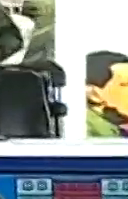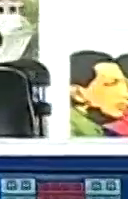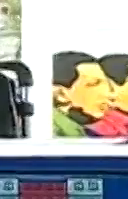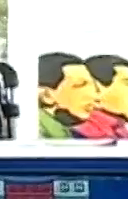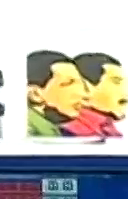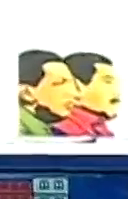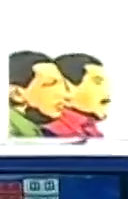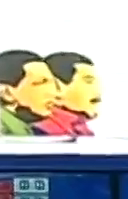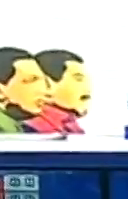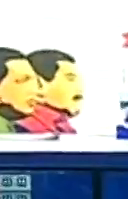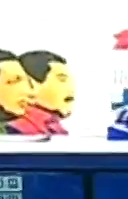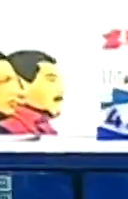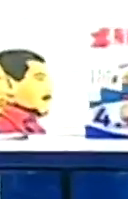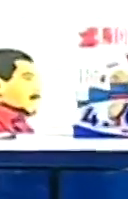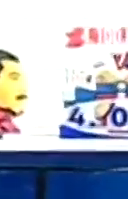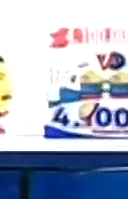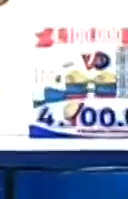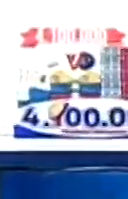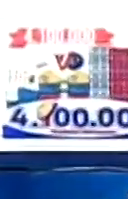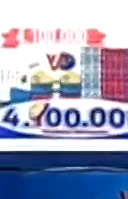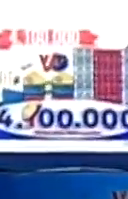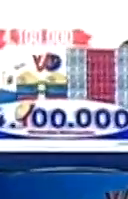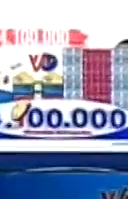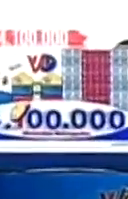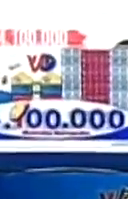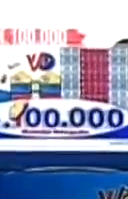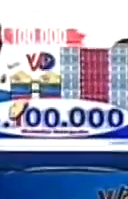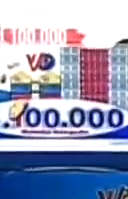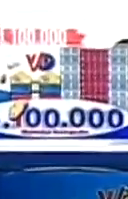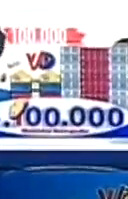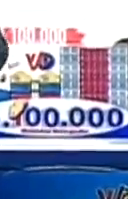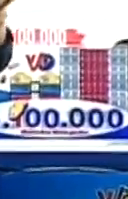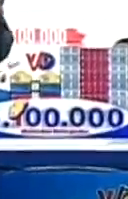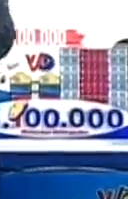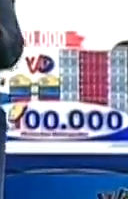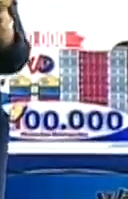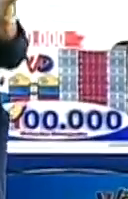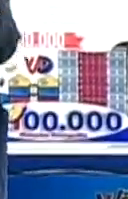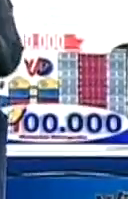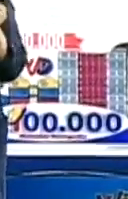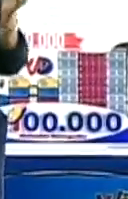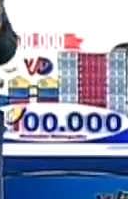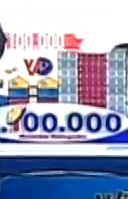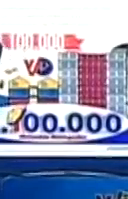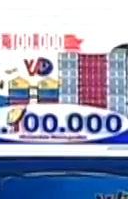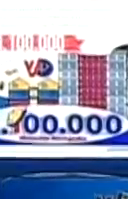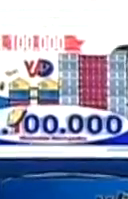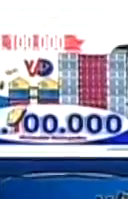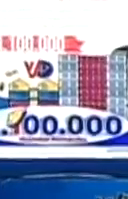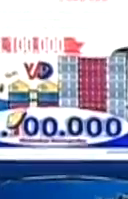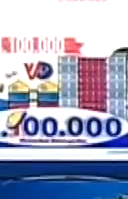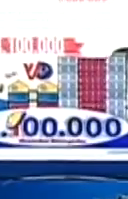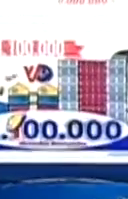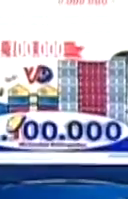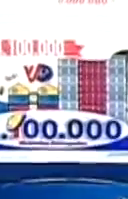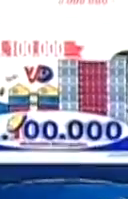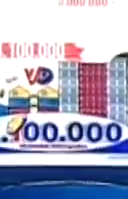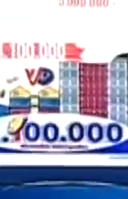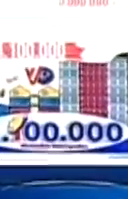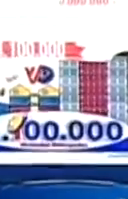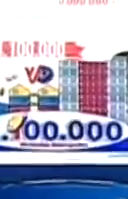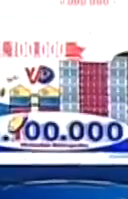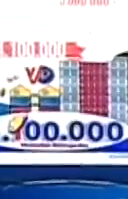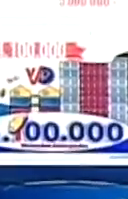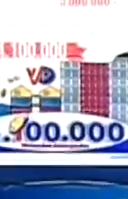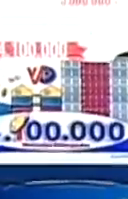con la República de Bielorrusia. Y hay que destacar también que gracias a este convenio de construcción han